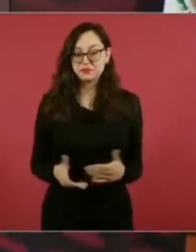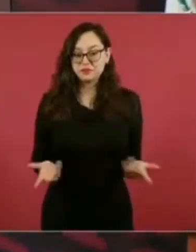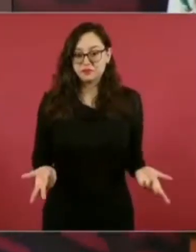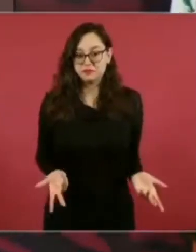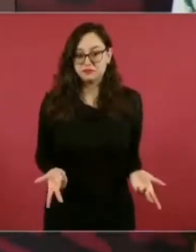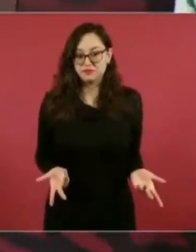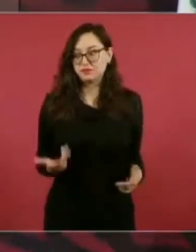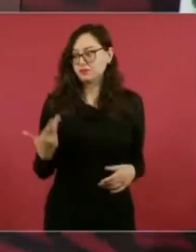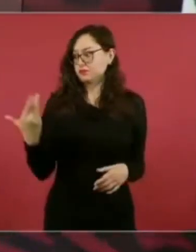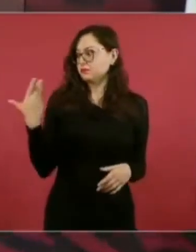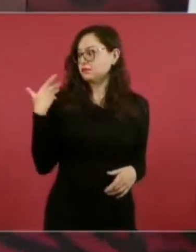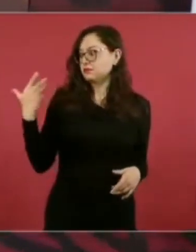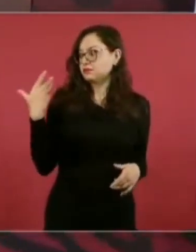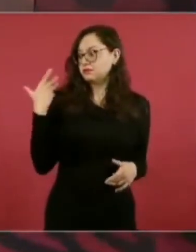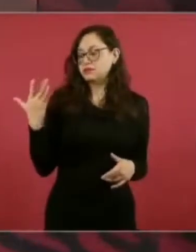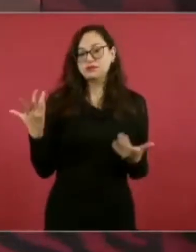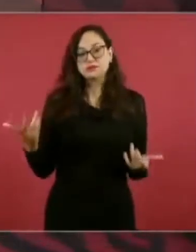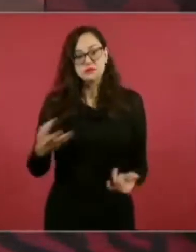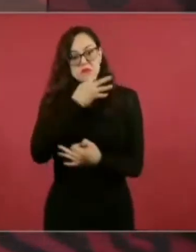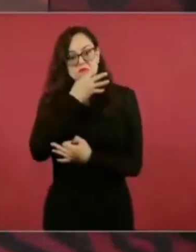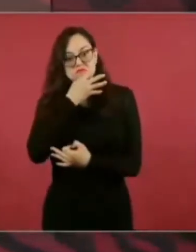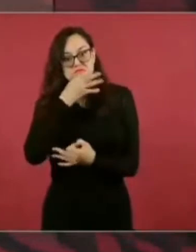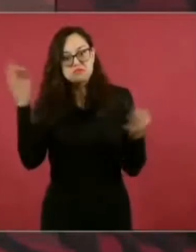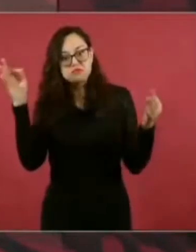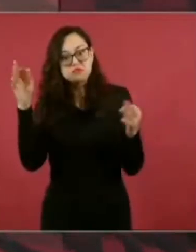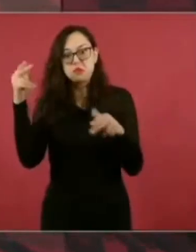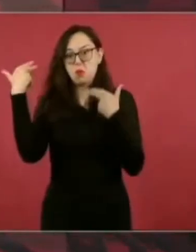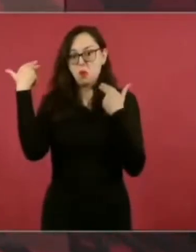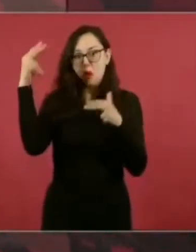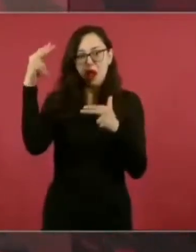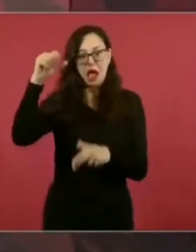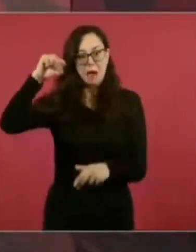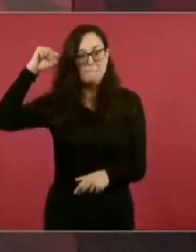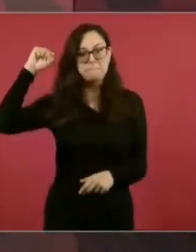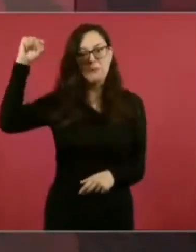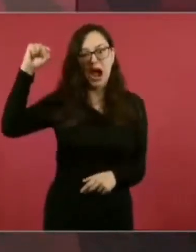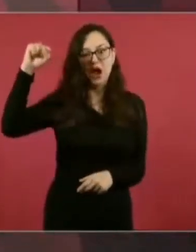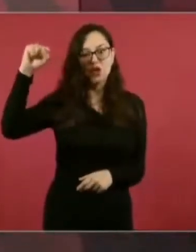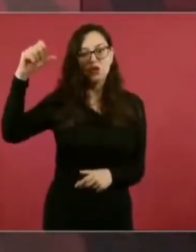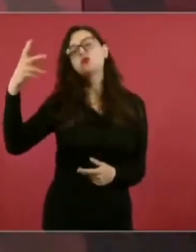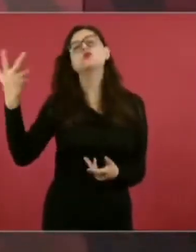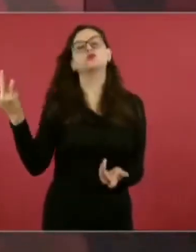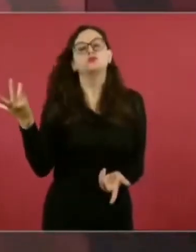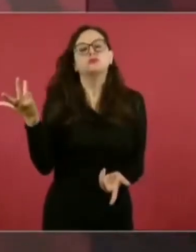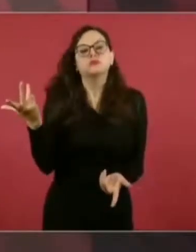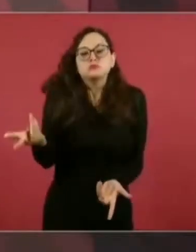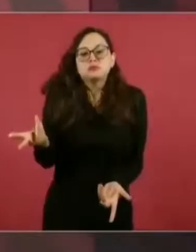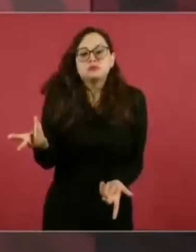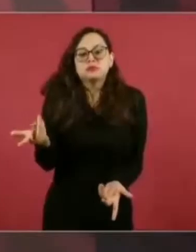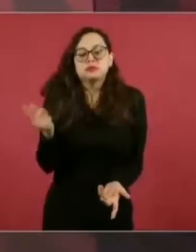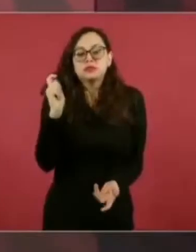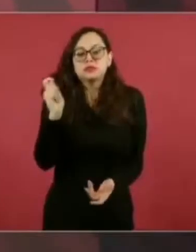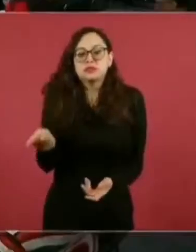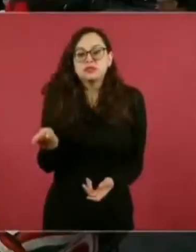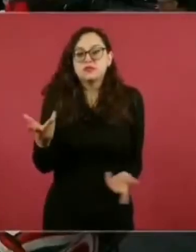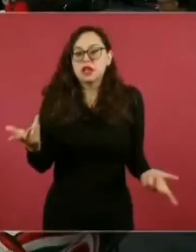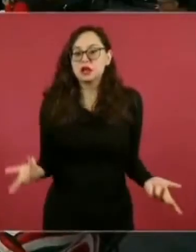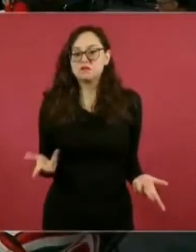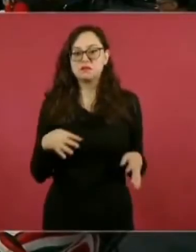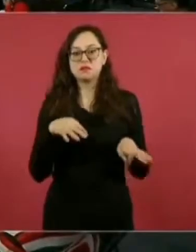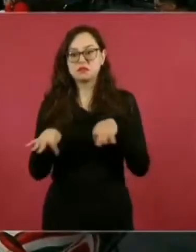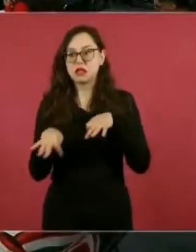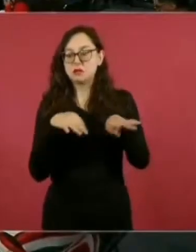la huelga, el paro, que es completamente ilegal.